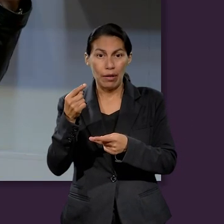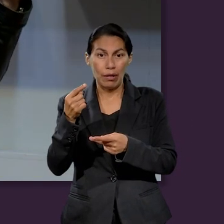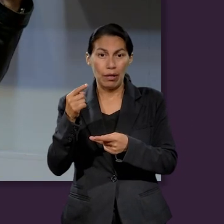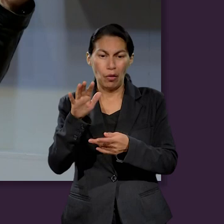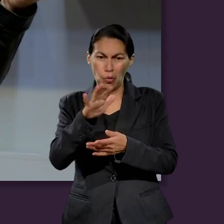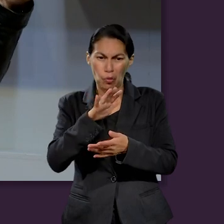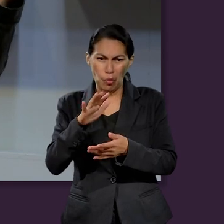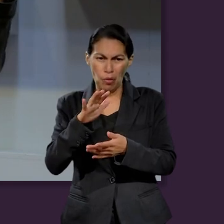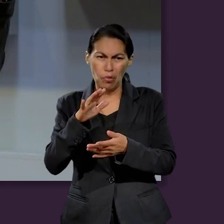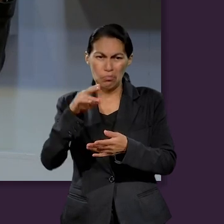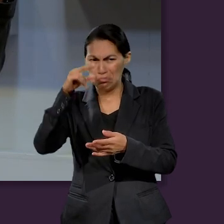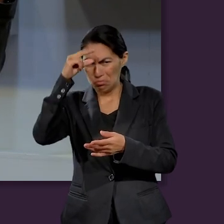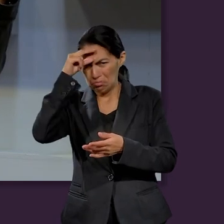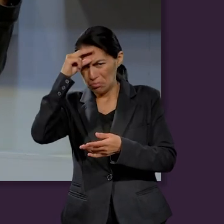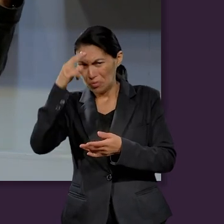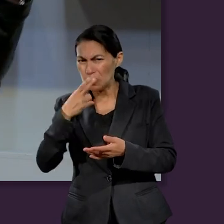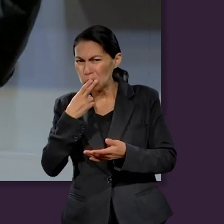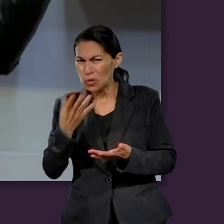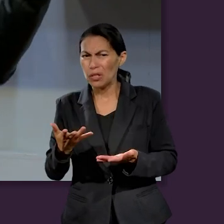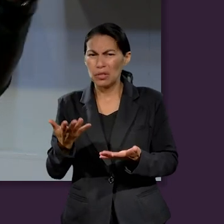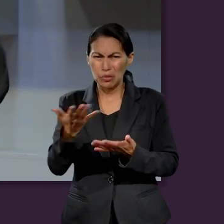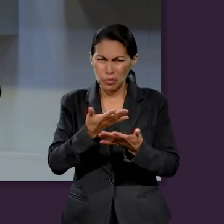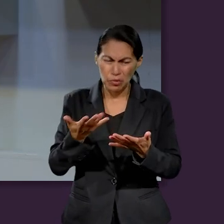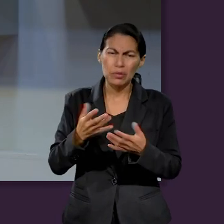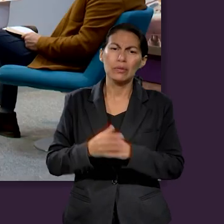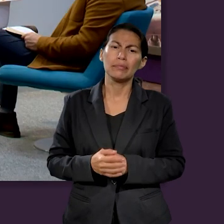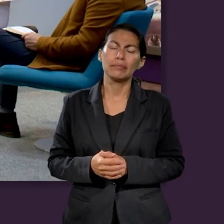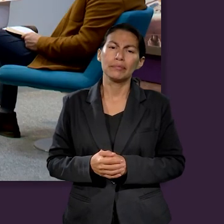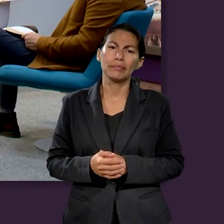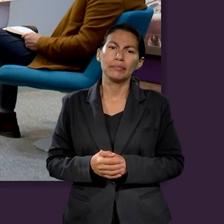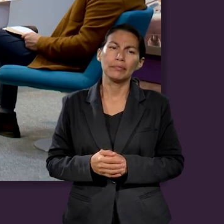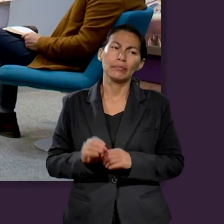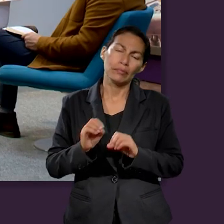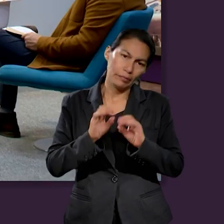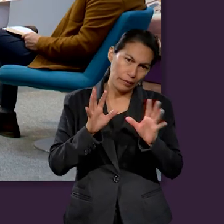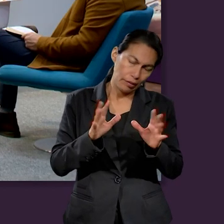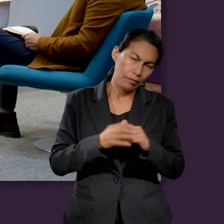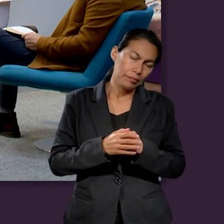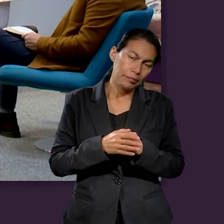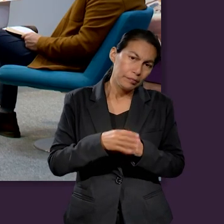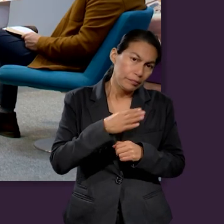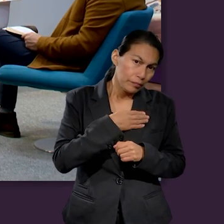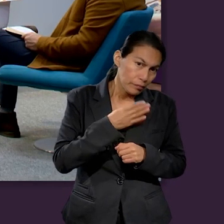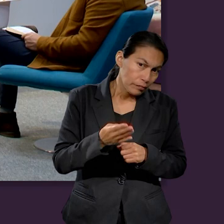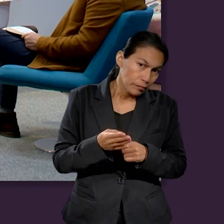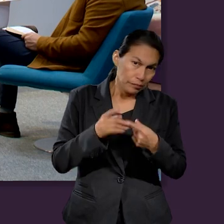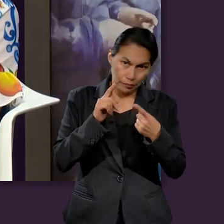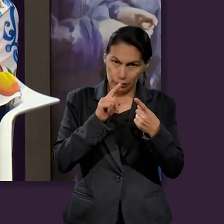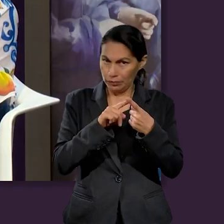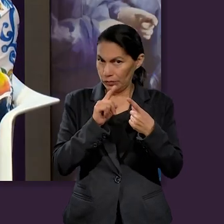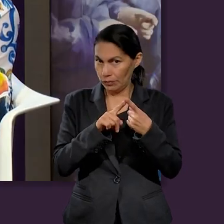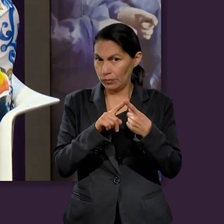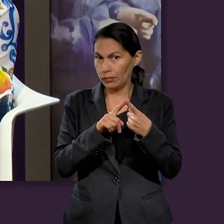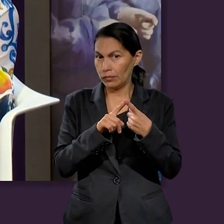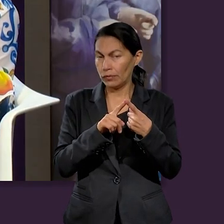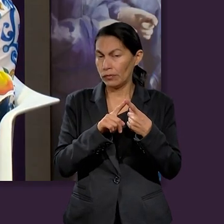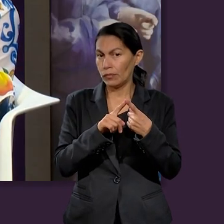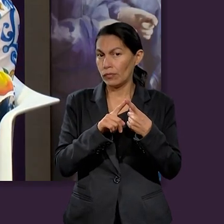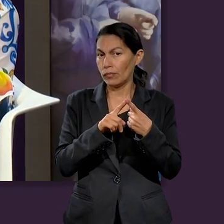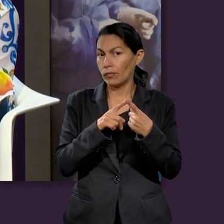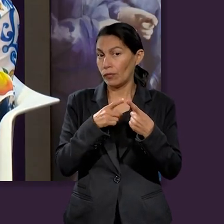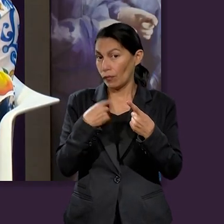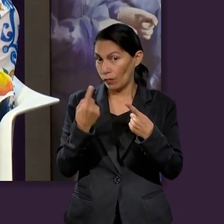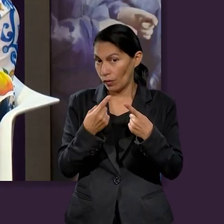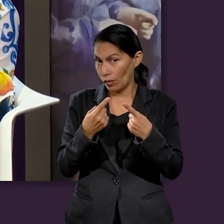hacer uso sabio de los recursos que tenemos y de lo que queremos adquirir? Claro. Bueno, primero que nada, nosotros al